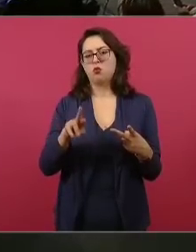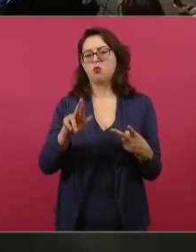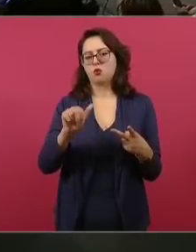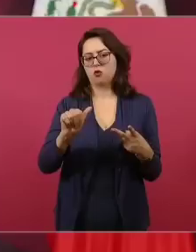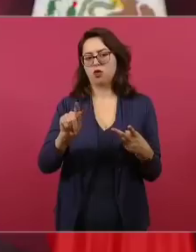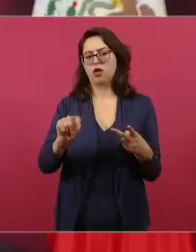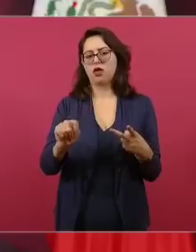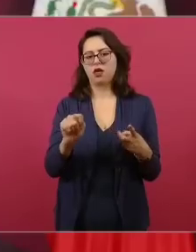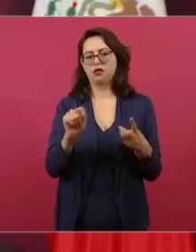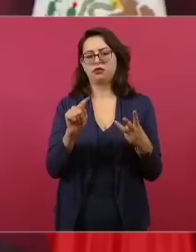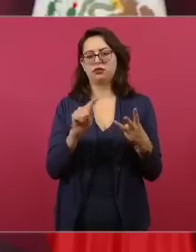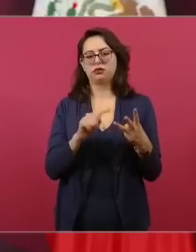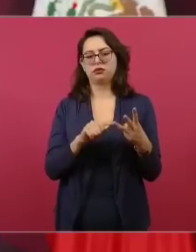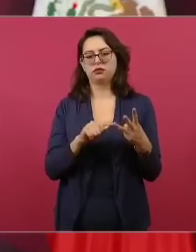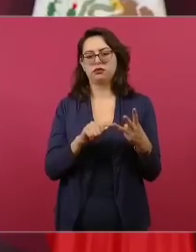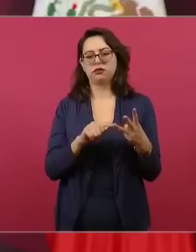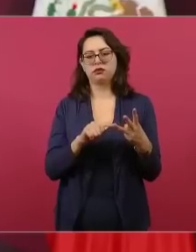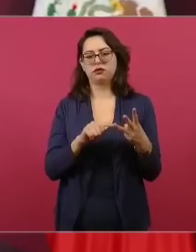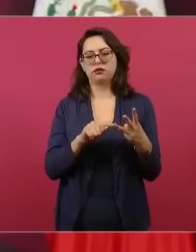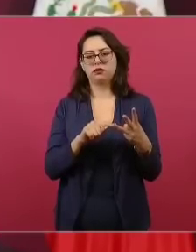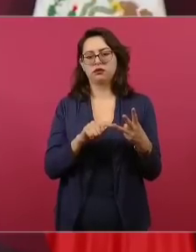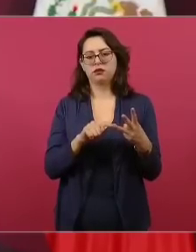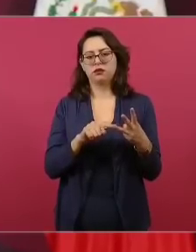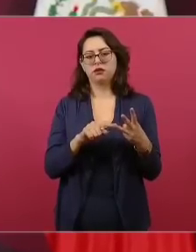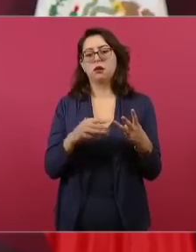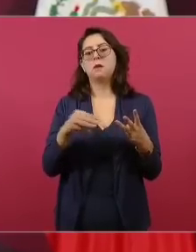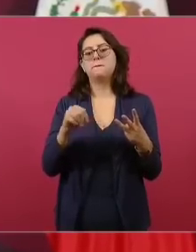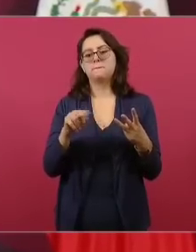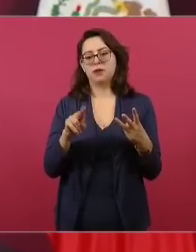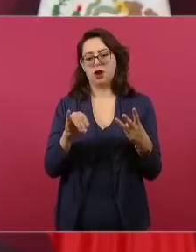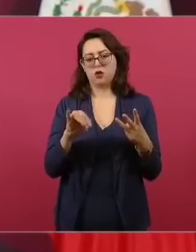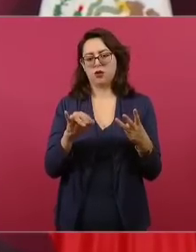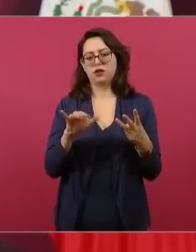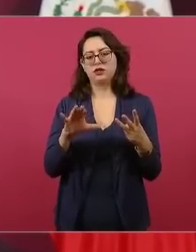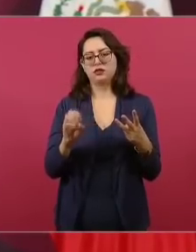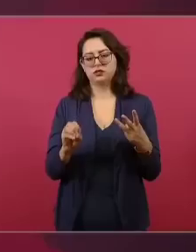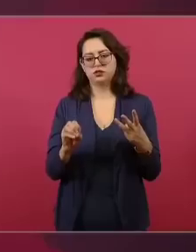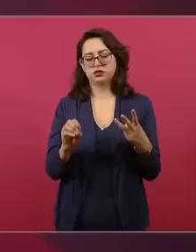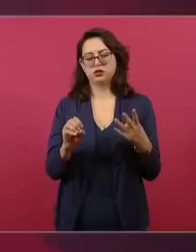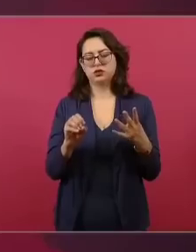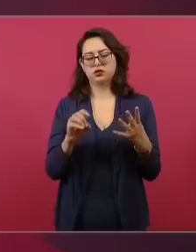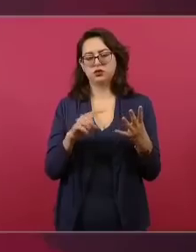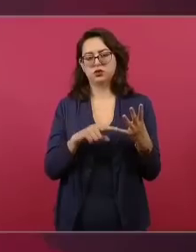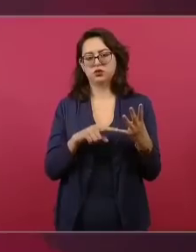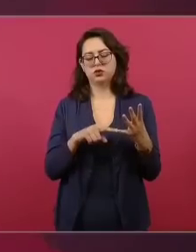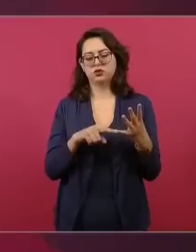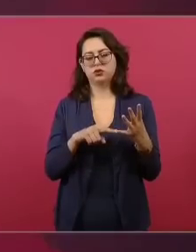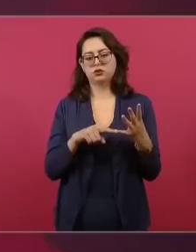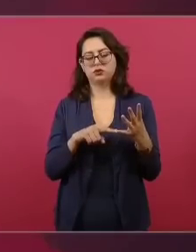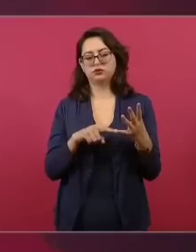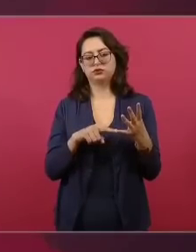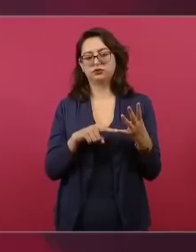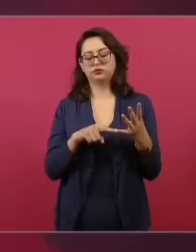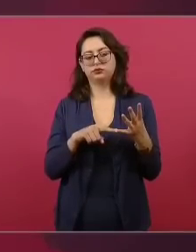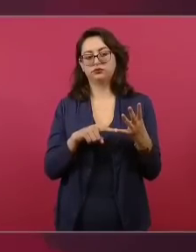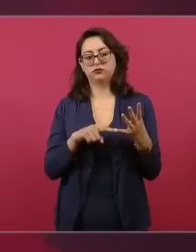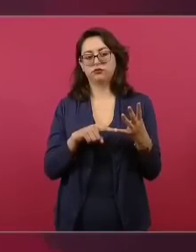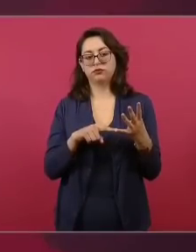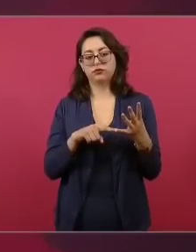Mauricio Vila, no la señora Ruiz Macías, todavía,